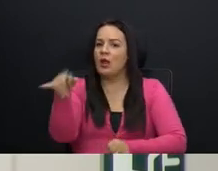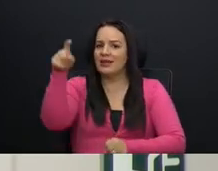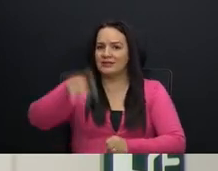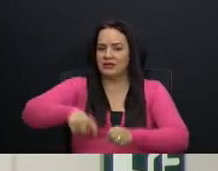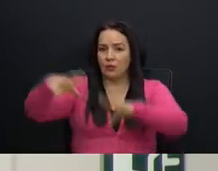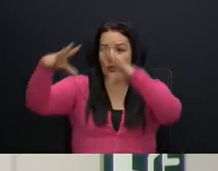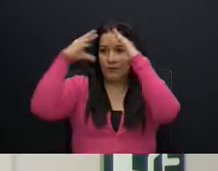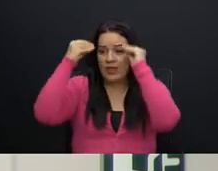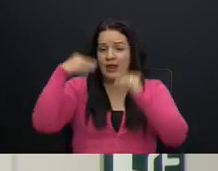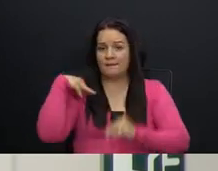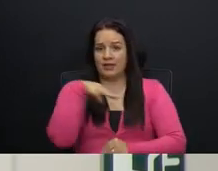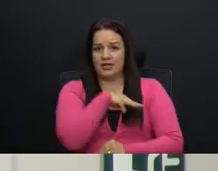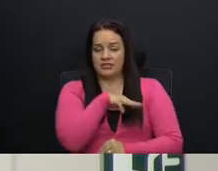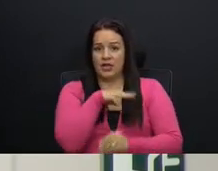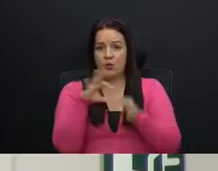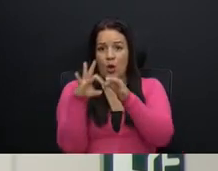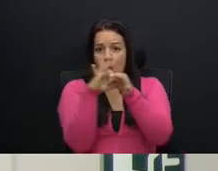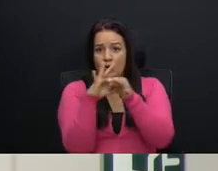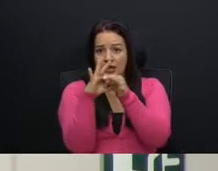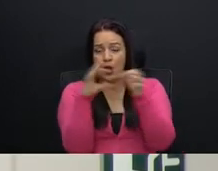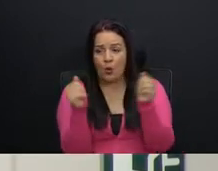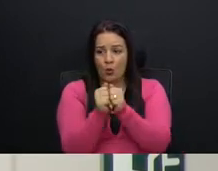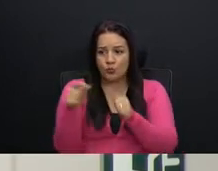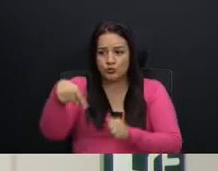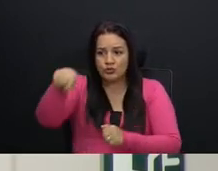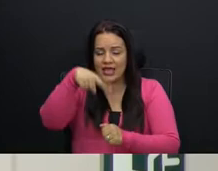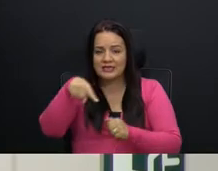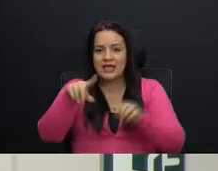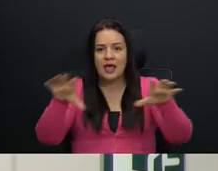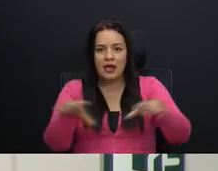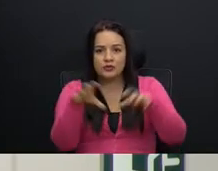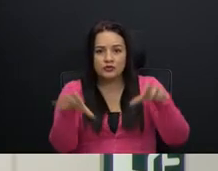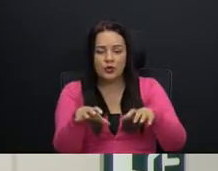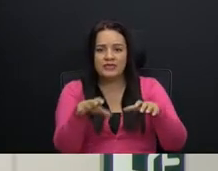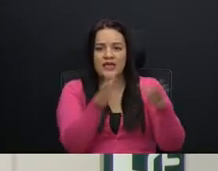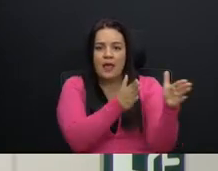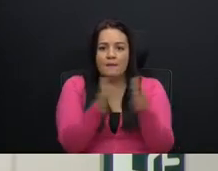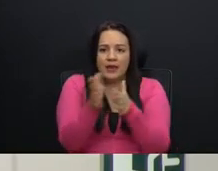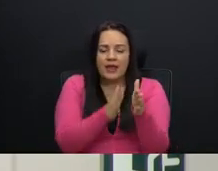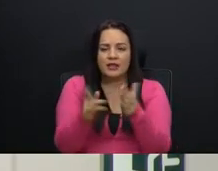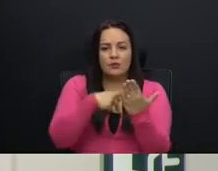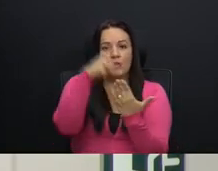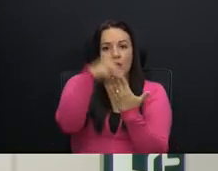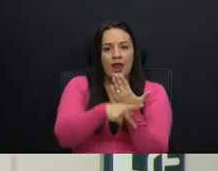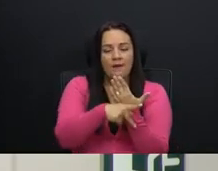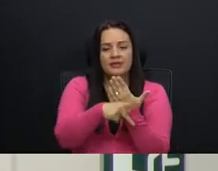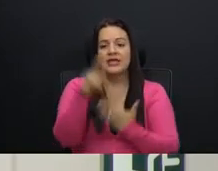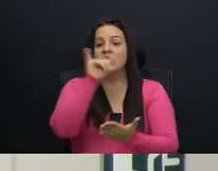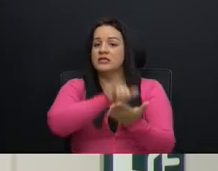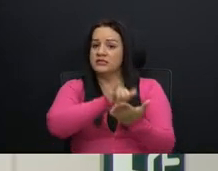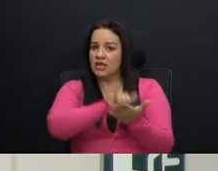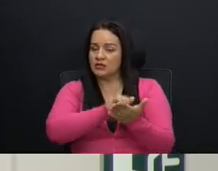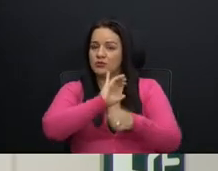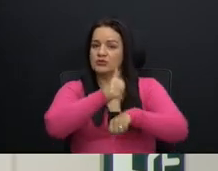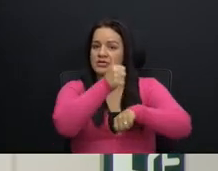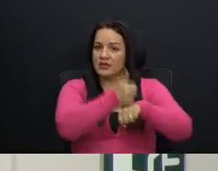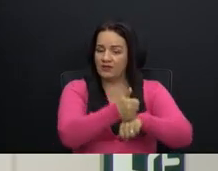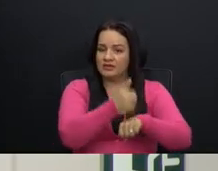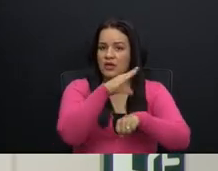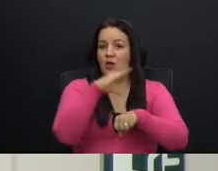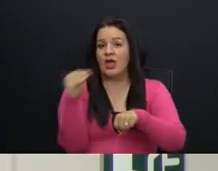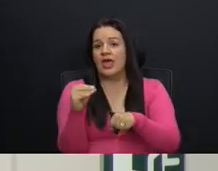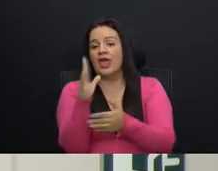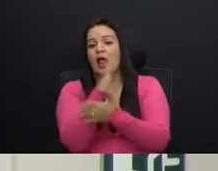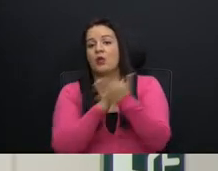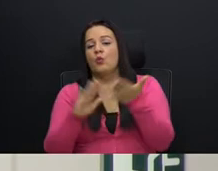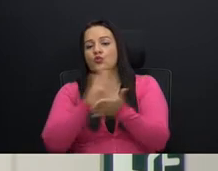informe si este Ministerio ha coordinado con ustedes acciones, planes o programas, y si esto se ha estipulado y consagrado en algún